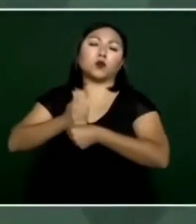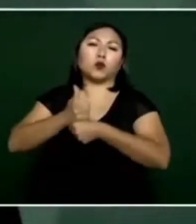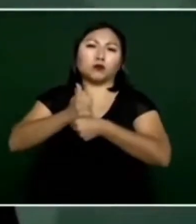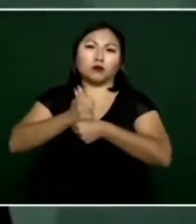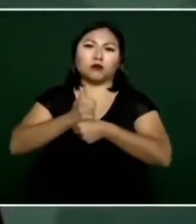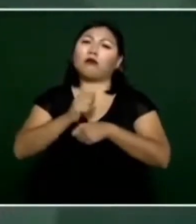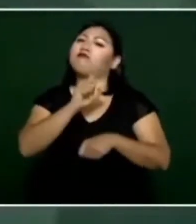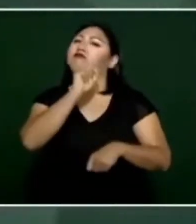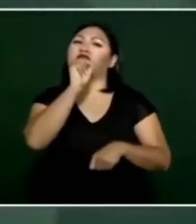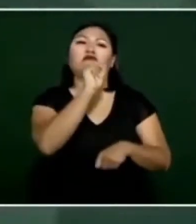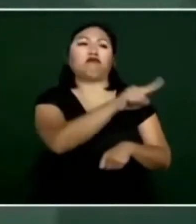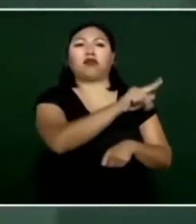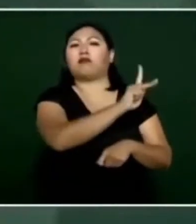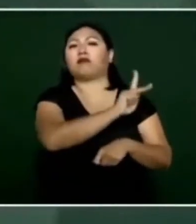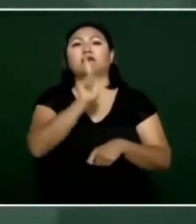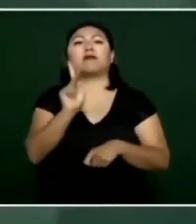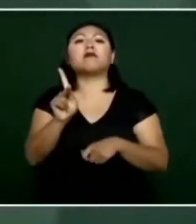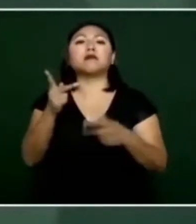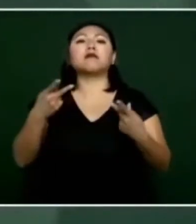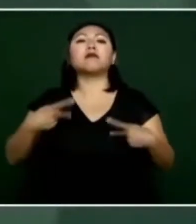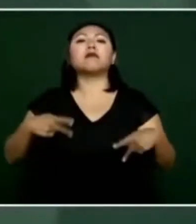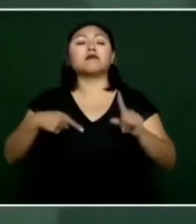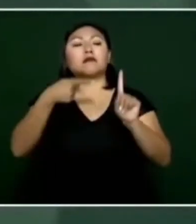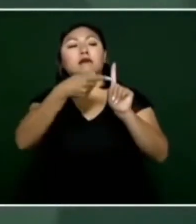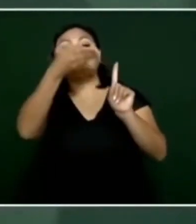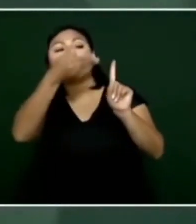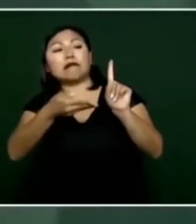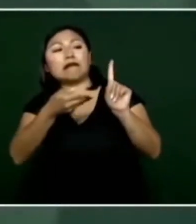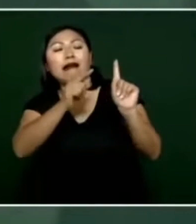no ya no funciona